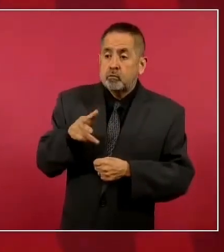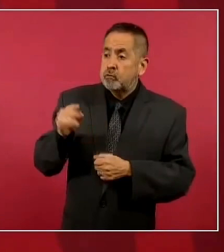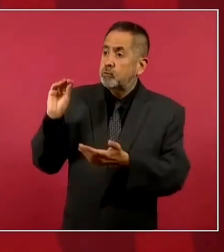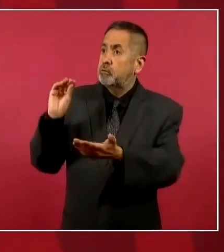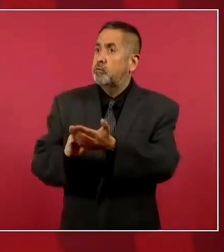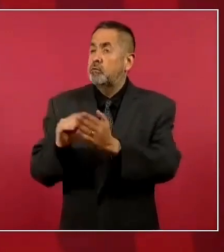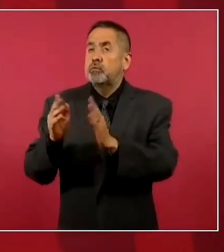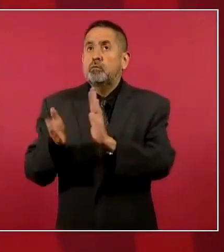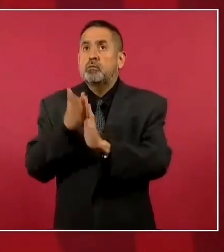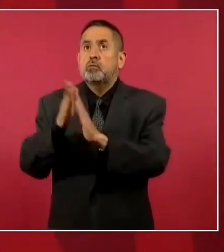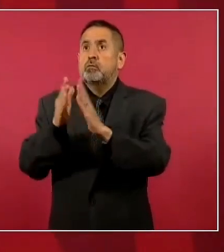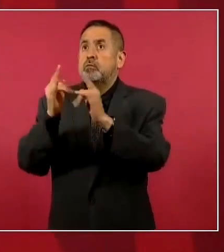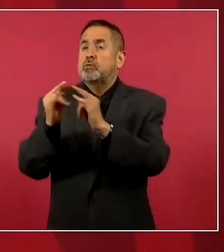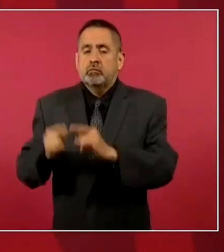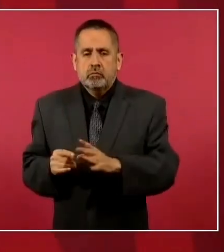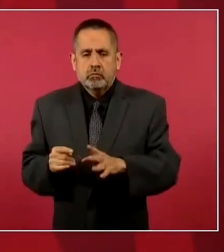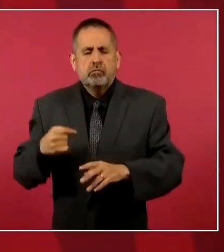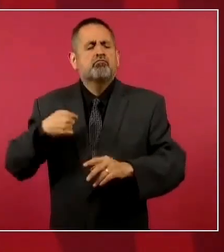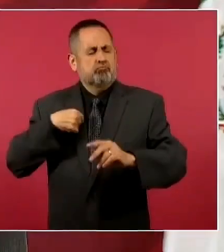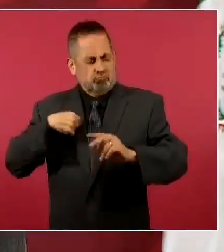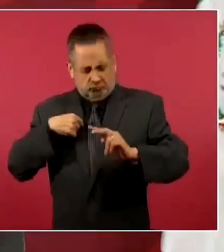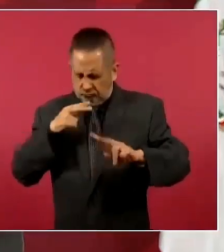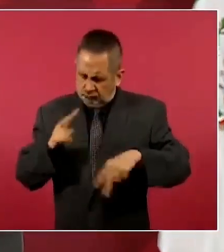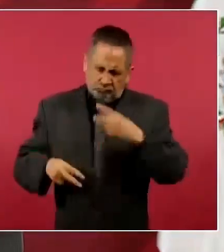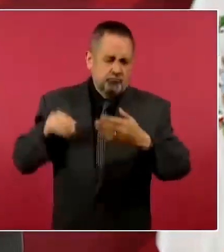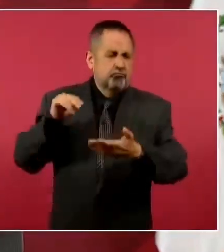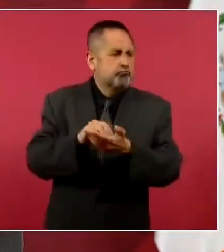construyera y hasta fui yo a inaugurarlo.